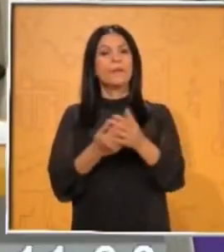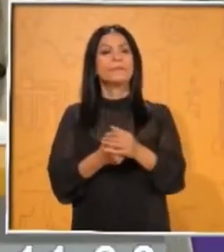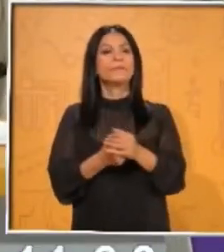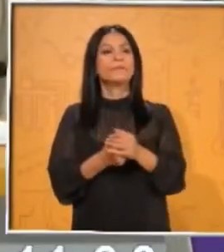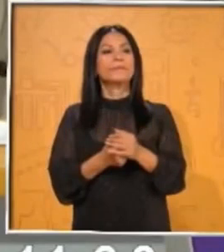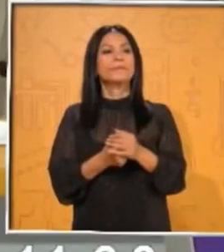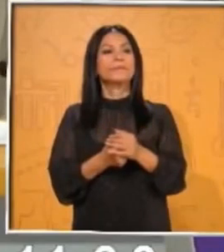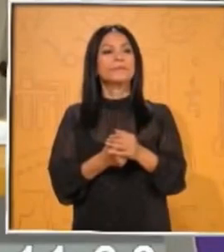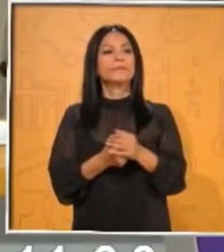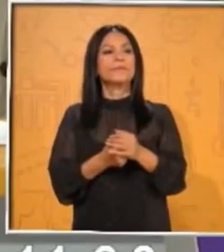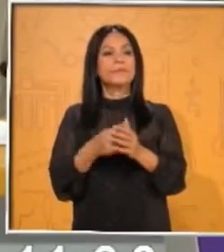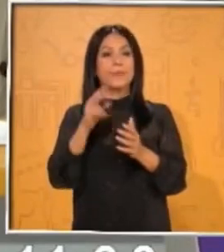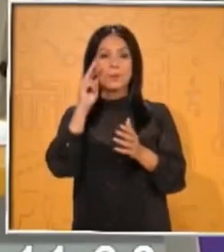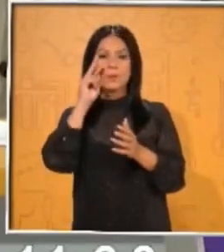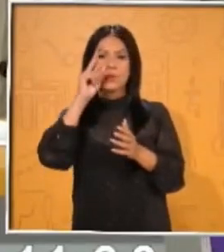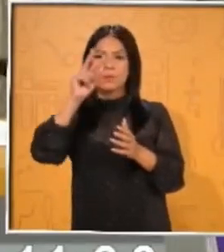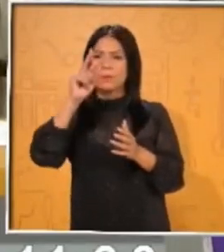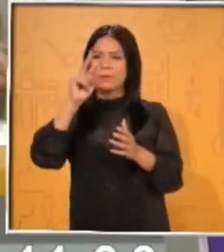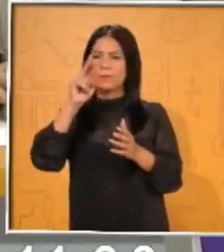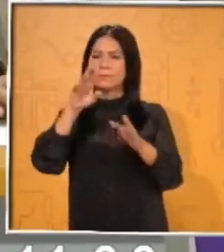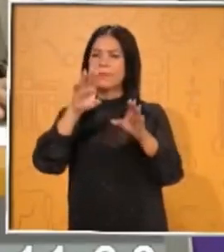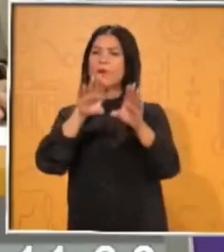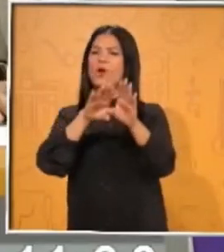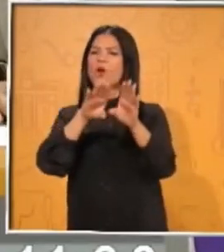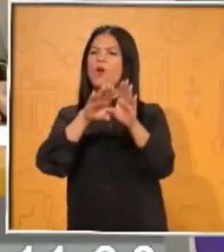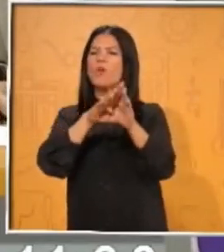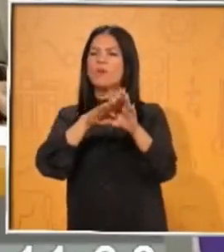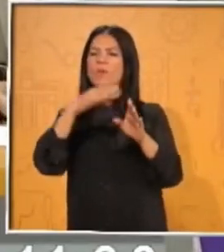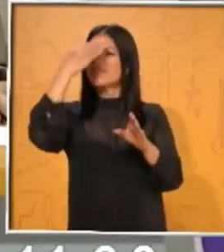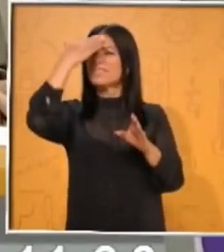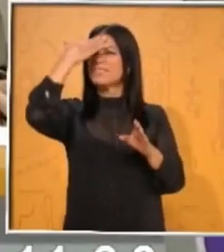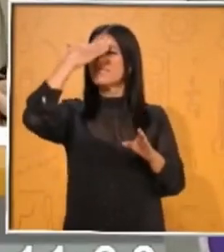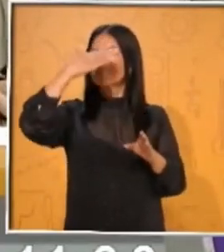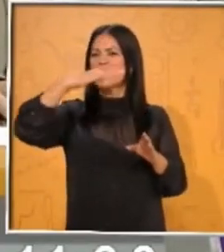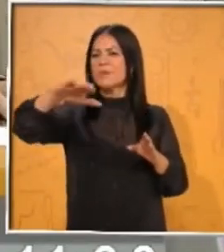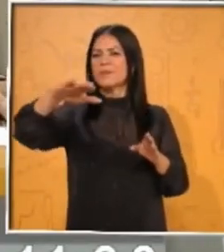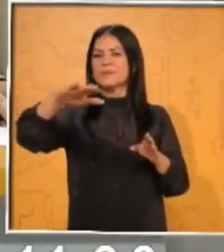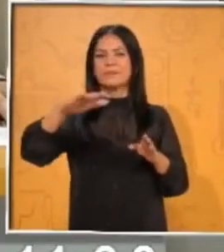una pequeña cápsula de, ¿sabías qué? Nos vamos a apoyar con la siguiente imagen.